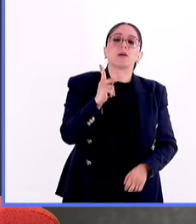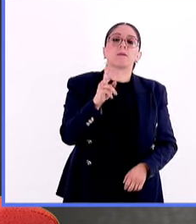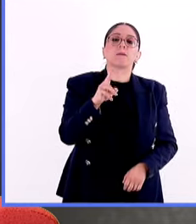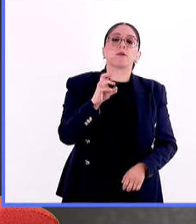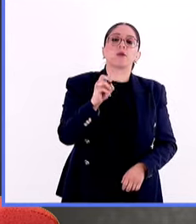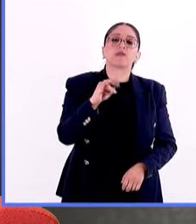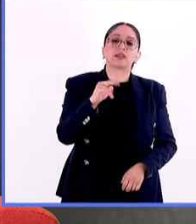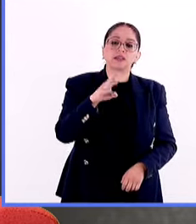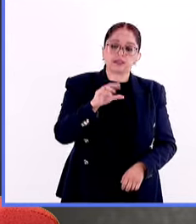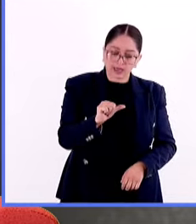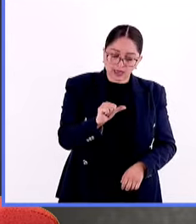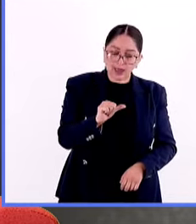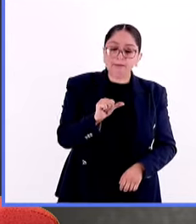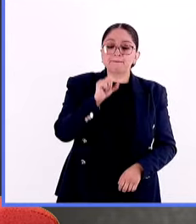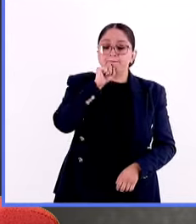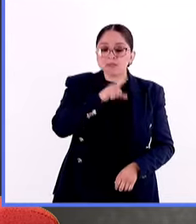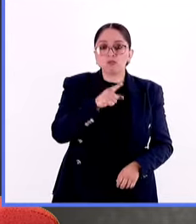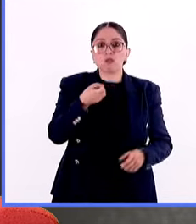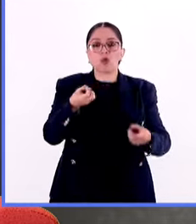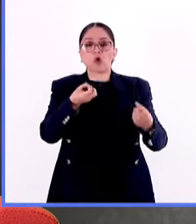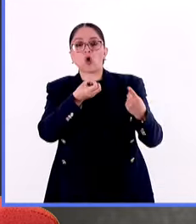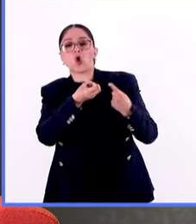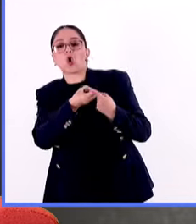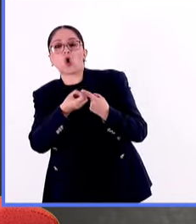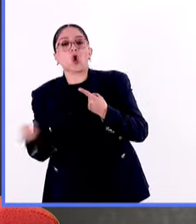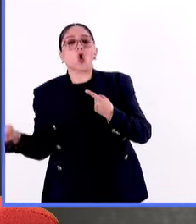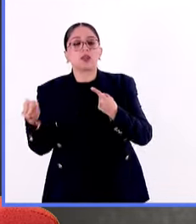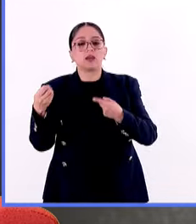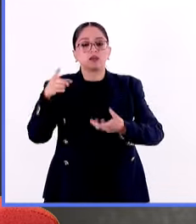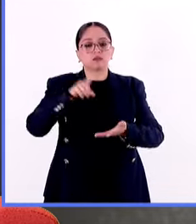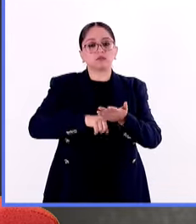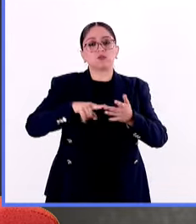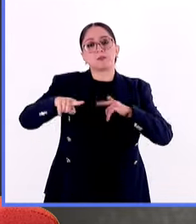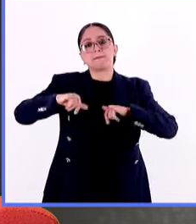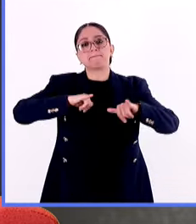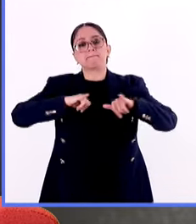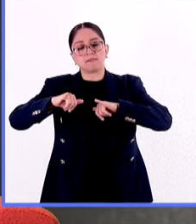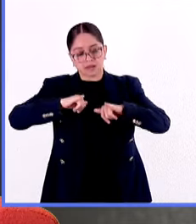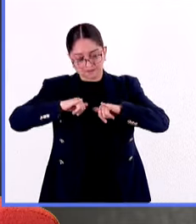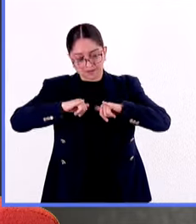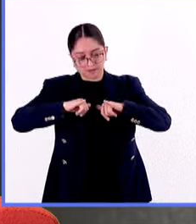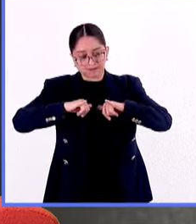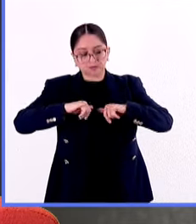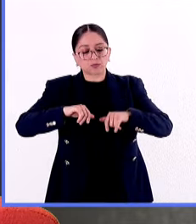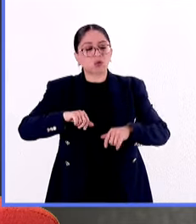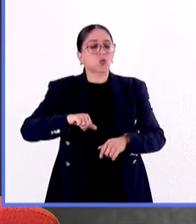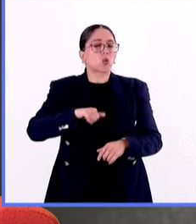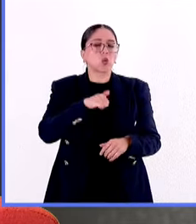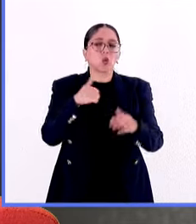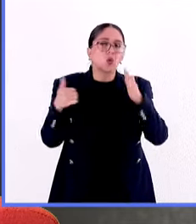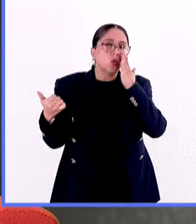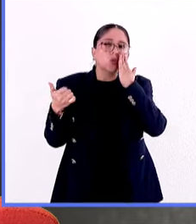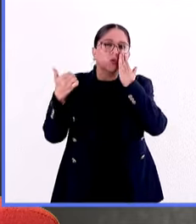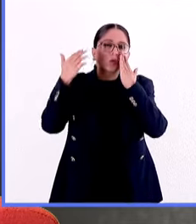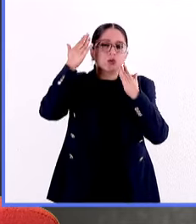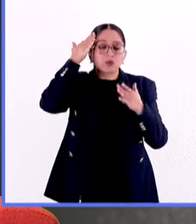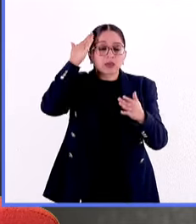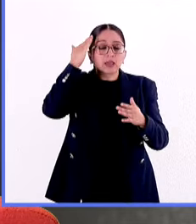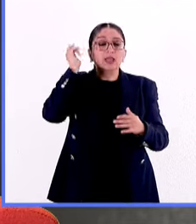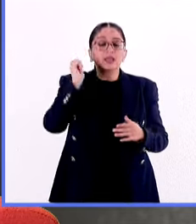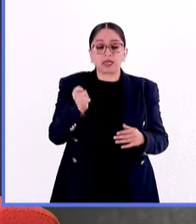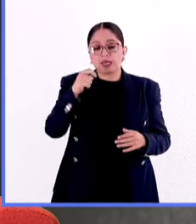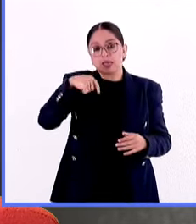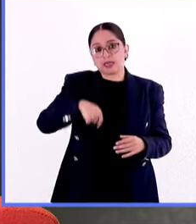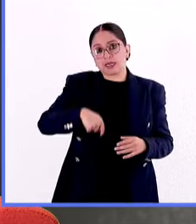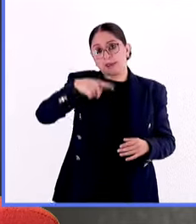una nueva organización geográfica incluso. ¿Qué otro principio? En esa época el estado se declaraba como